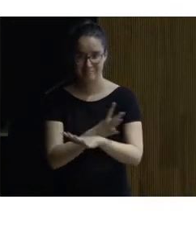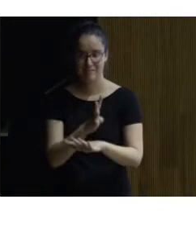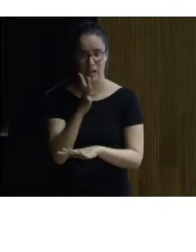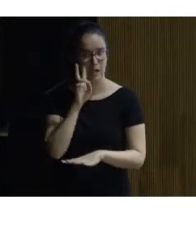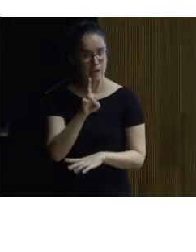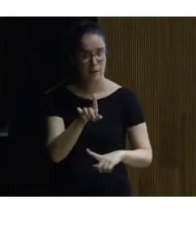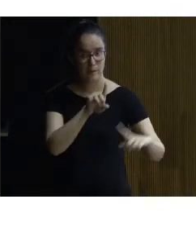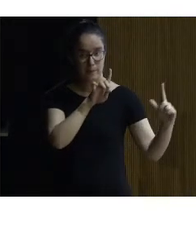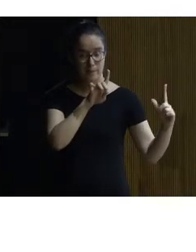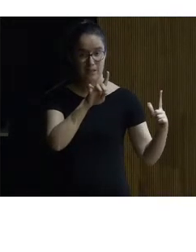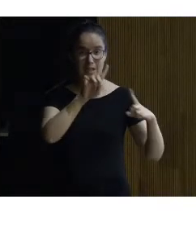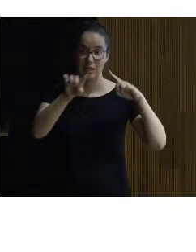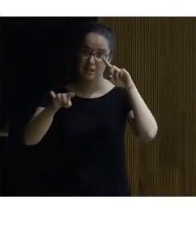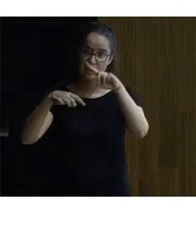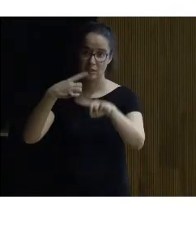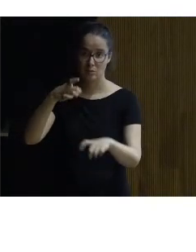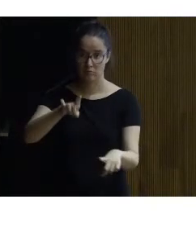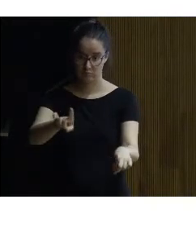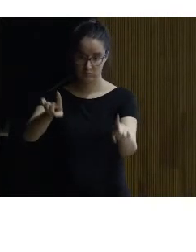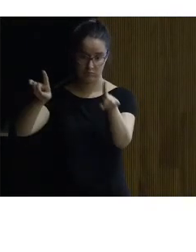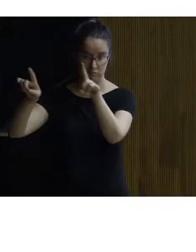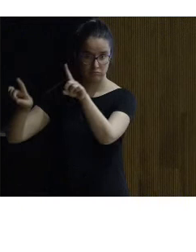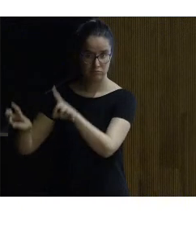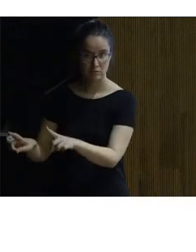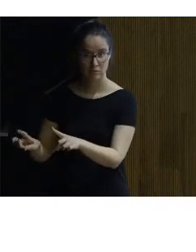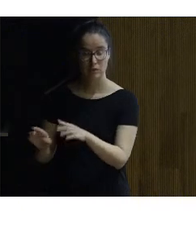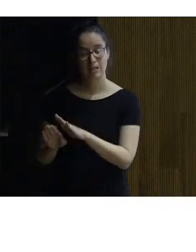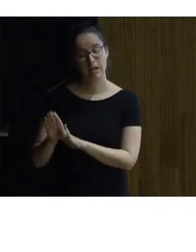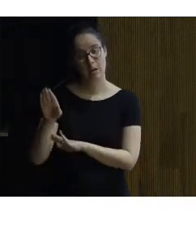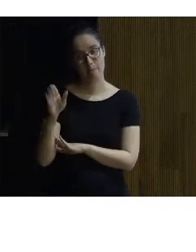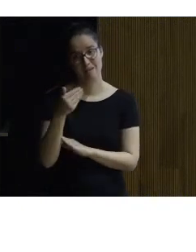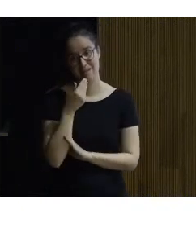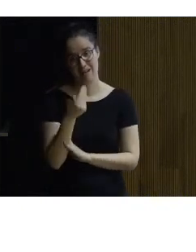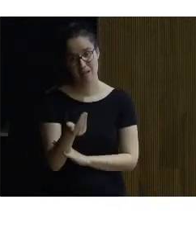y desde la salida jardines podemos hacer estas rampas